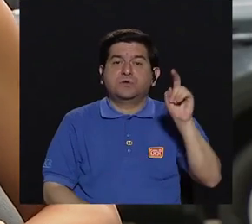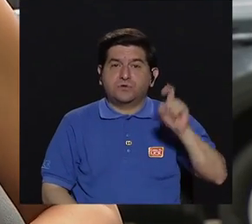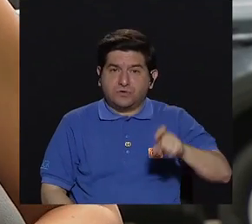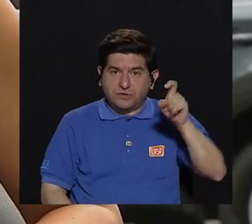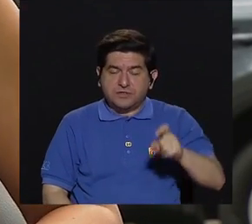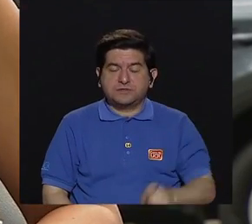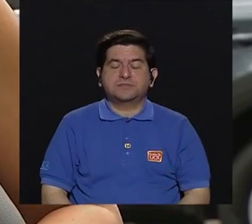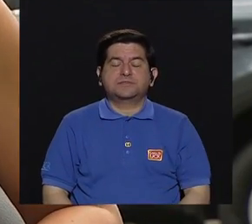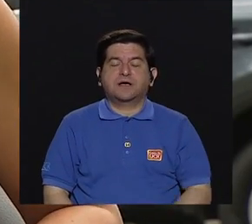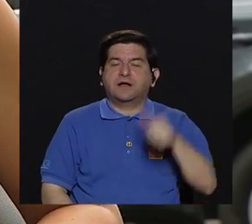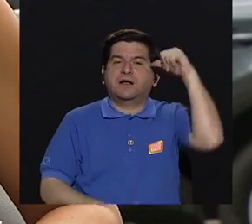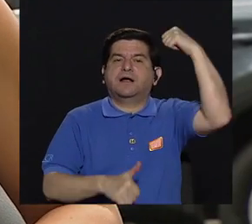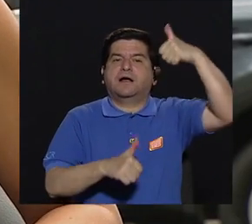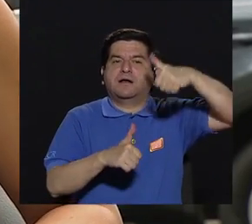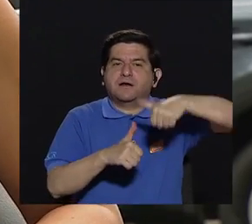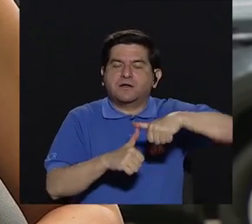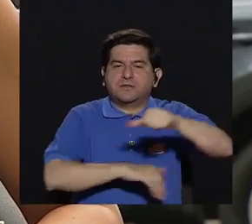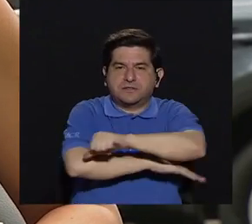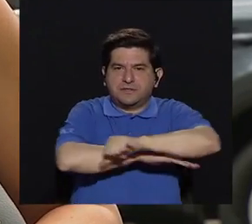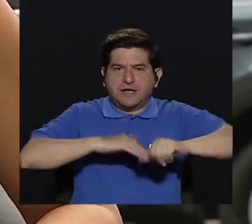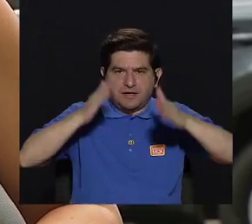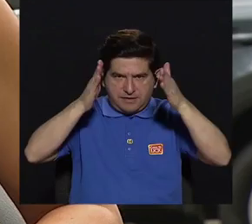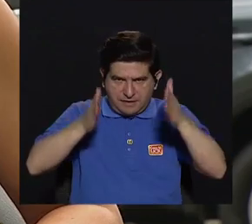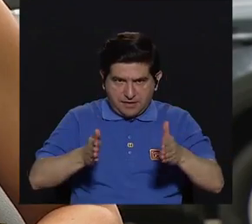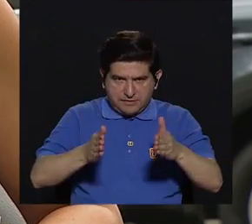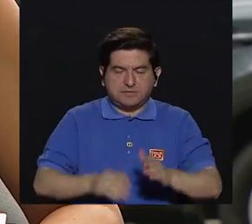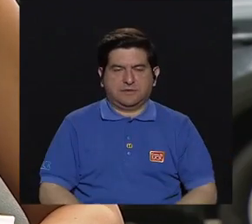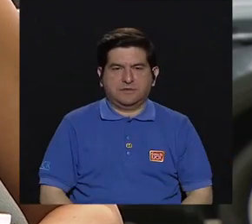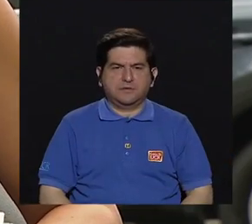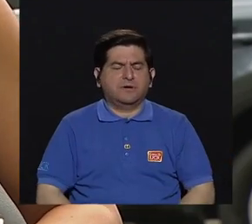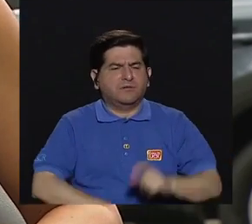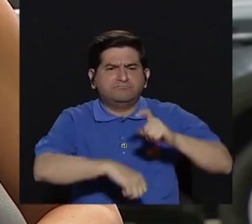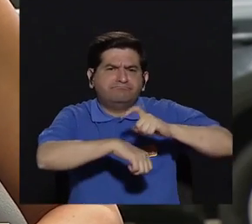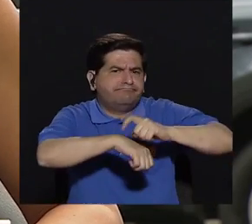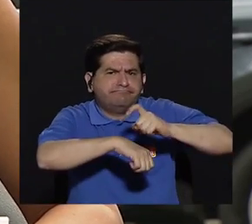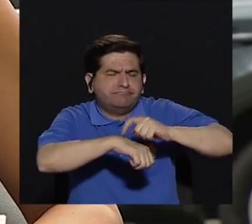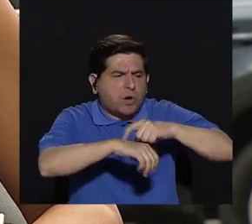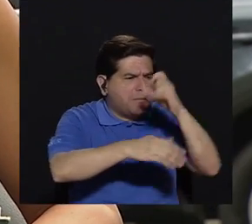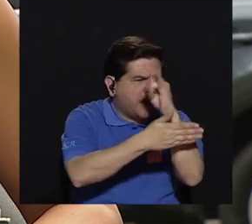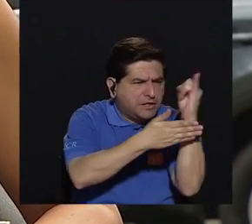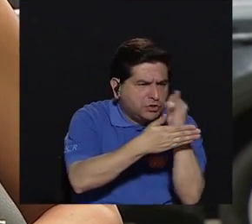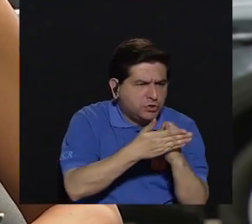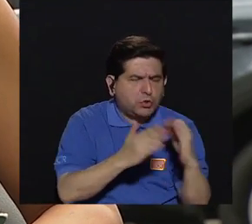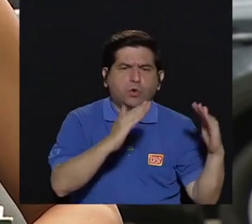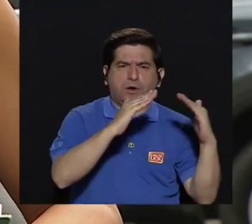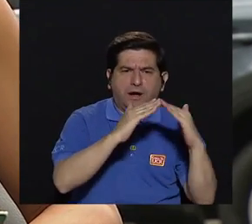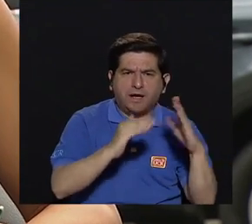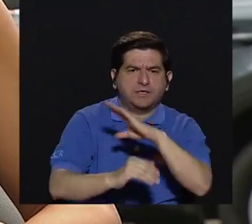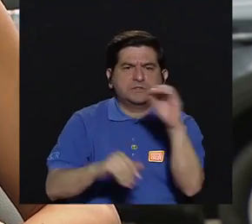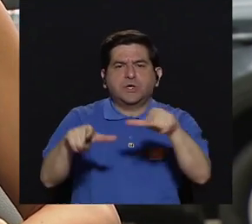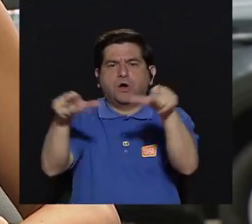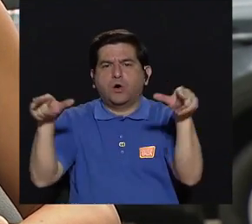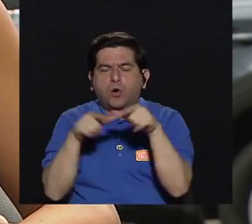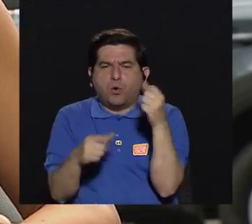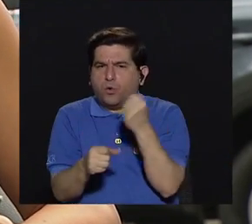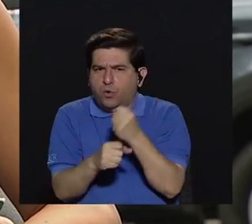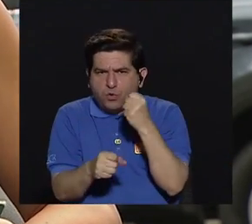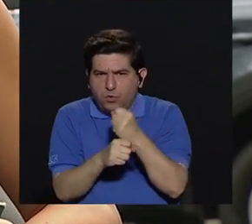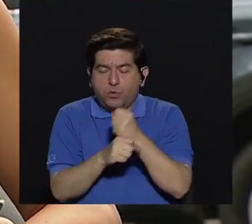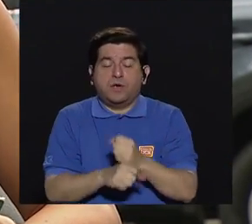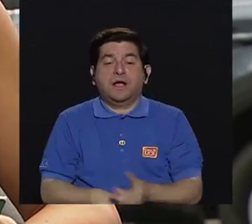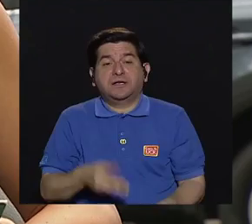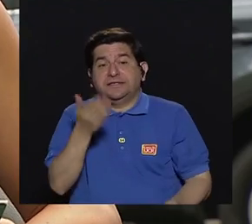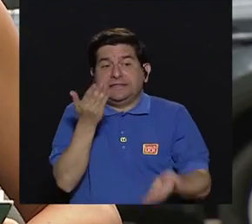tiene que tomar en cuenta un arquitecta o un arquitecto cuando diseña una casa o un lugar de